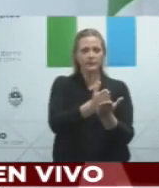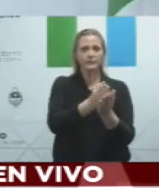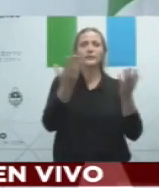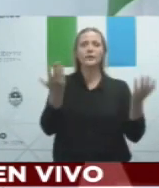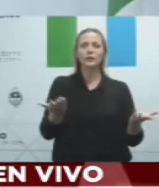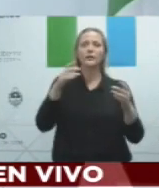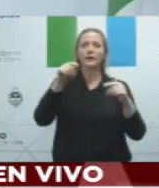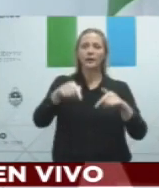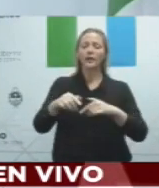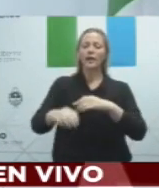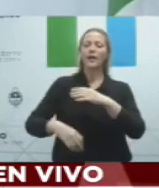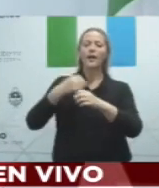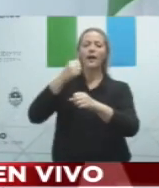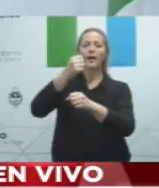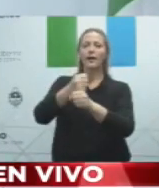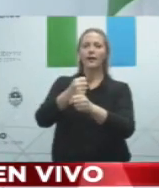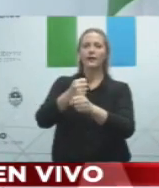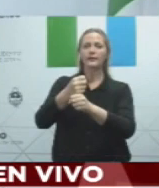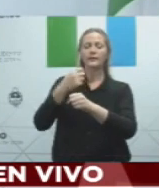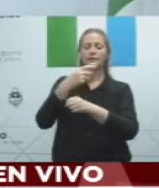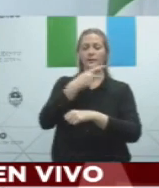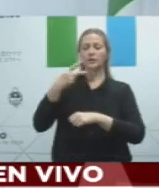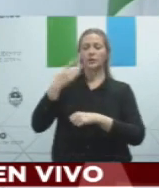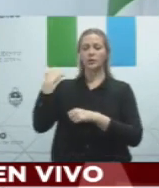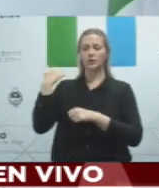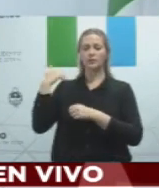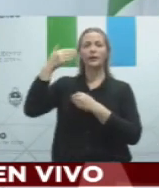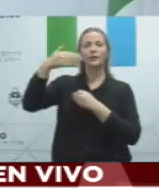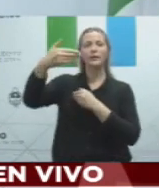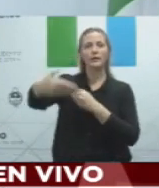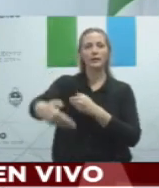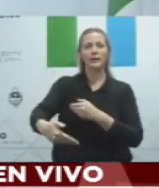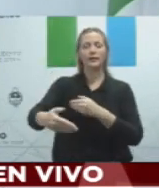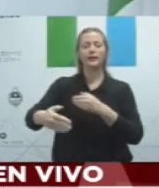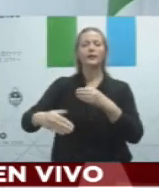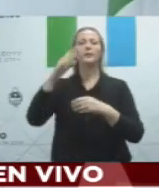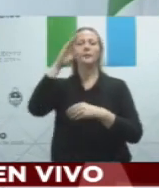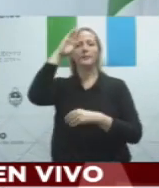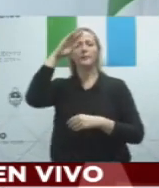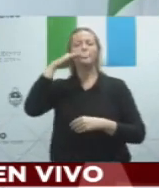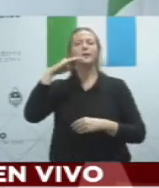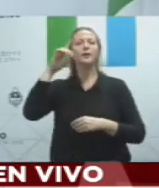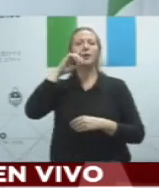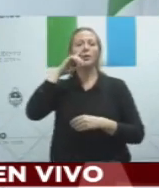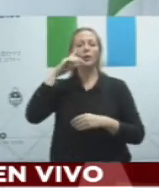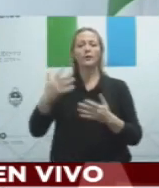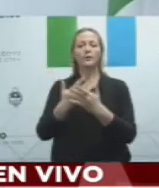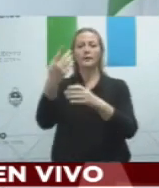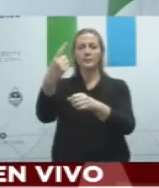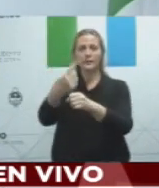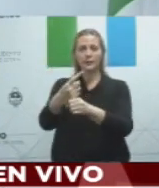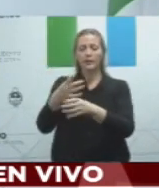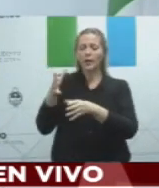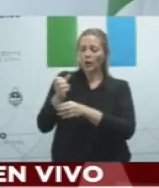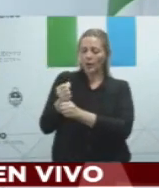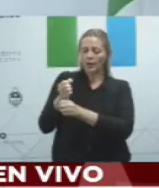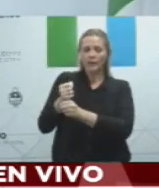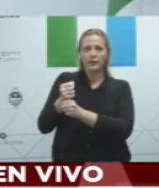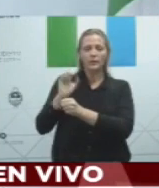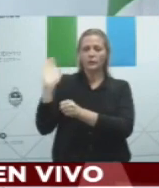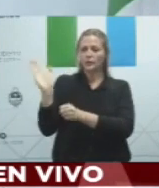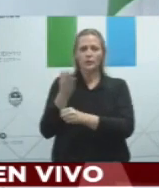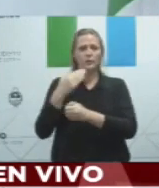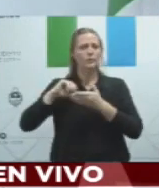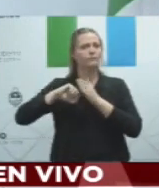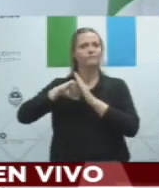1 de junio. Es una fuente de contagio de carácter viral y de circulación comunitaria. Por lo tanto es absolutamente imprescindible